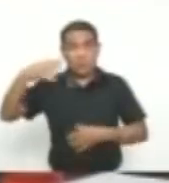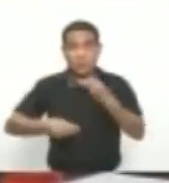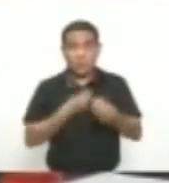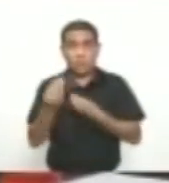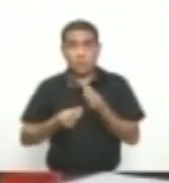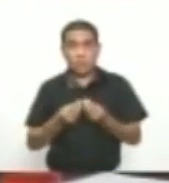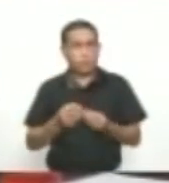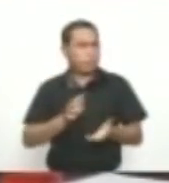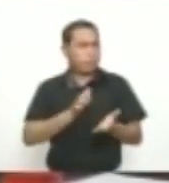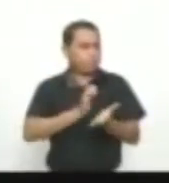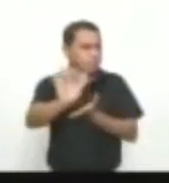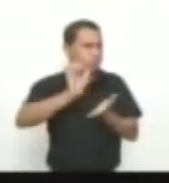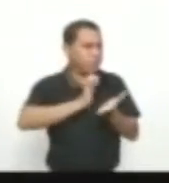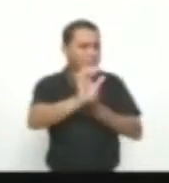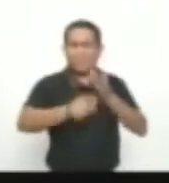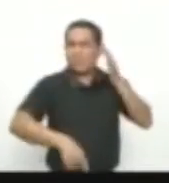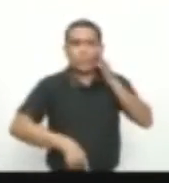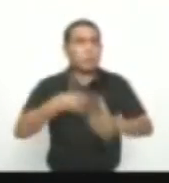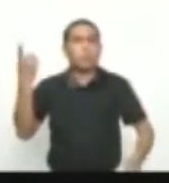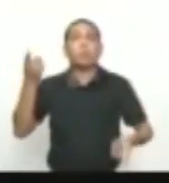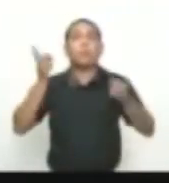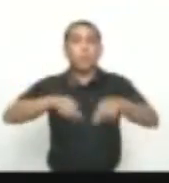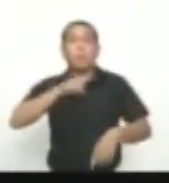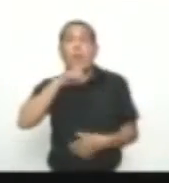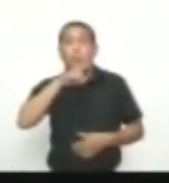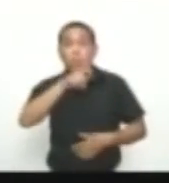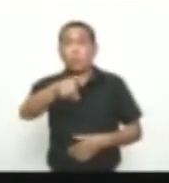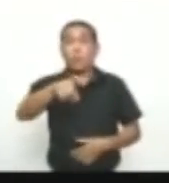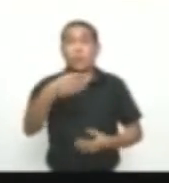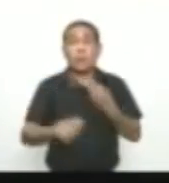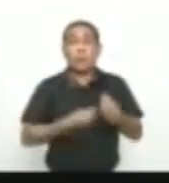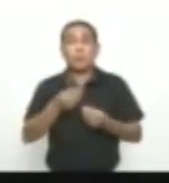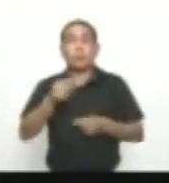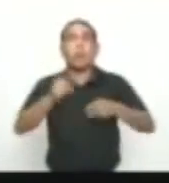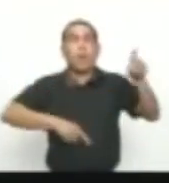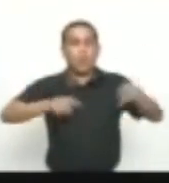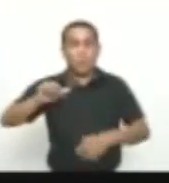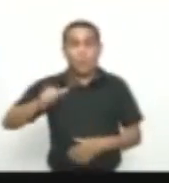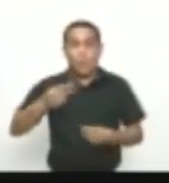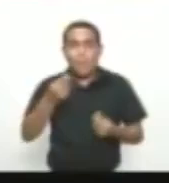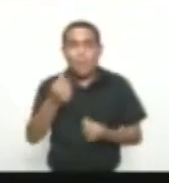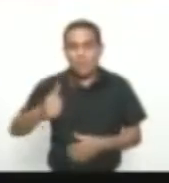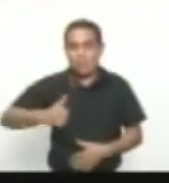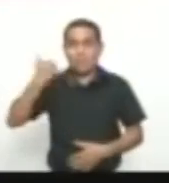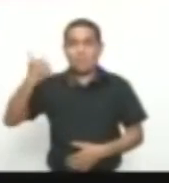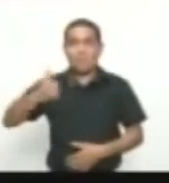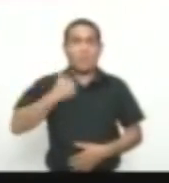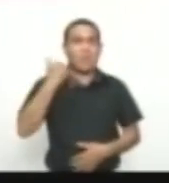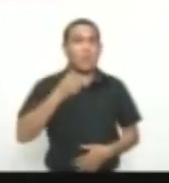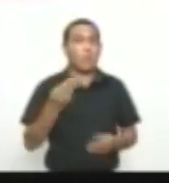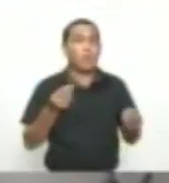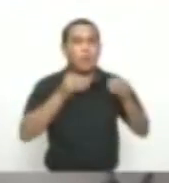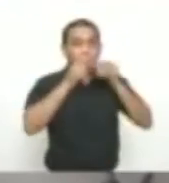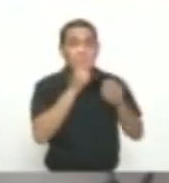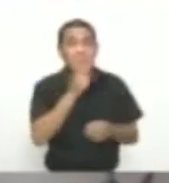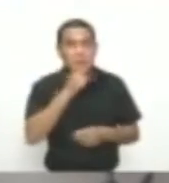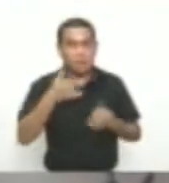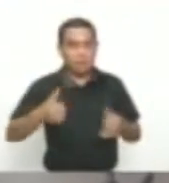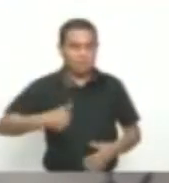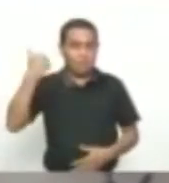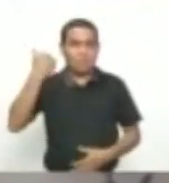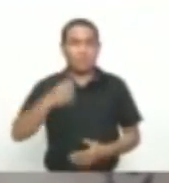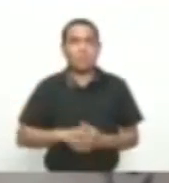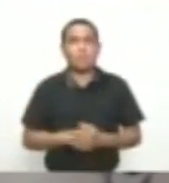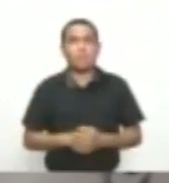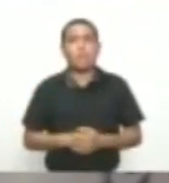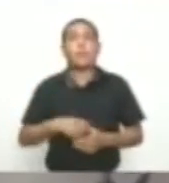se propuso En el cabildo De la ciudad Y en Bucaramanga Son particulares Quienes han sacado Aprovecho De las zonas De parqueo Privadas En espacio público Aunque los